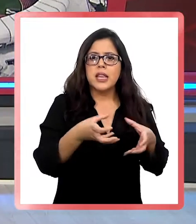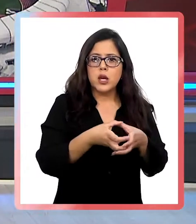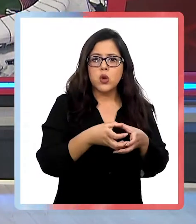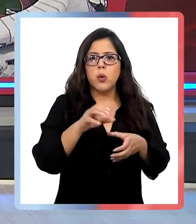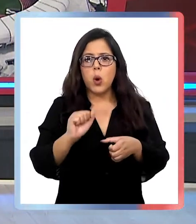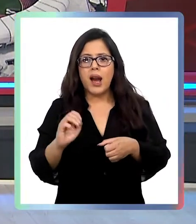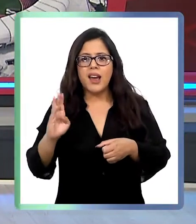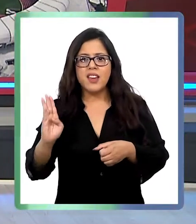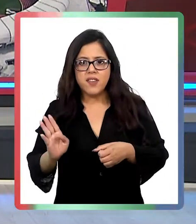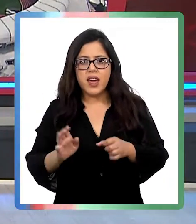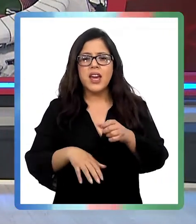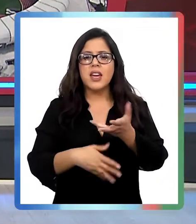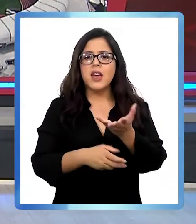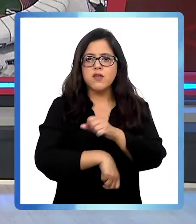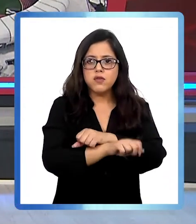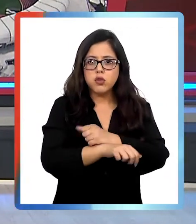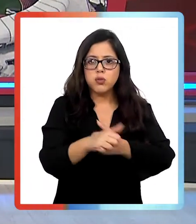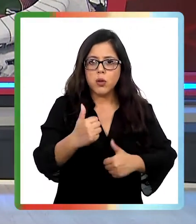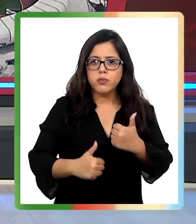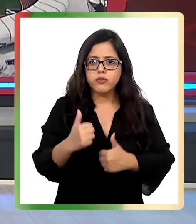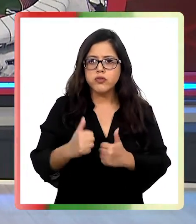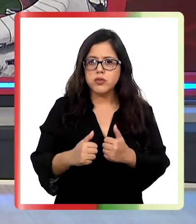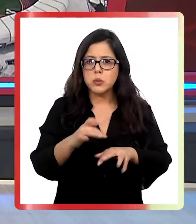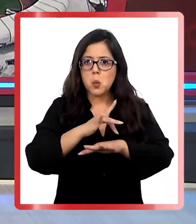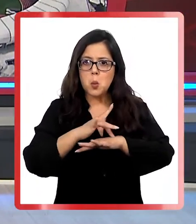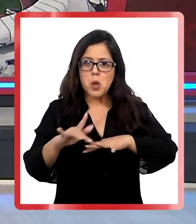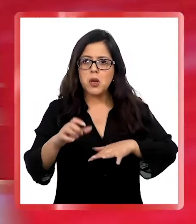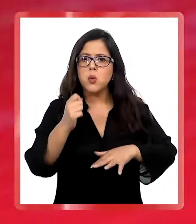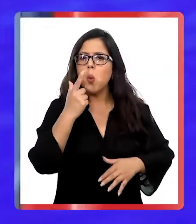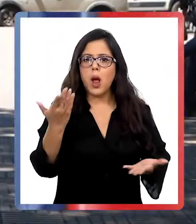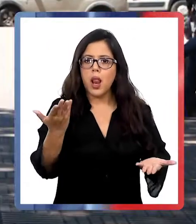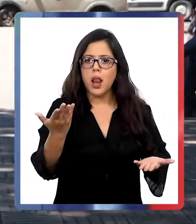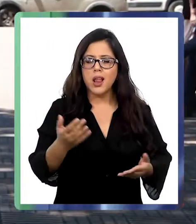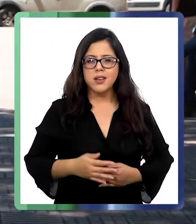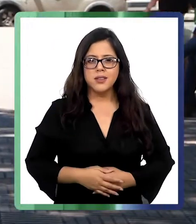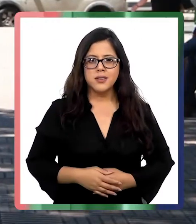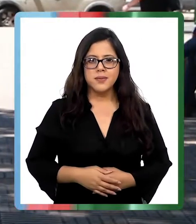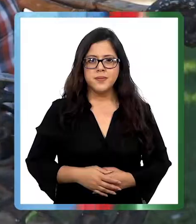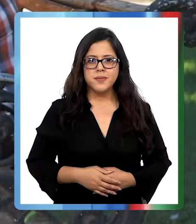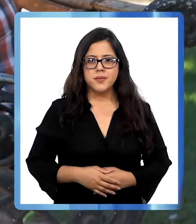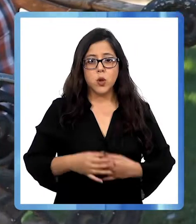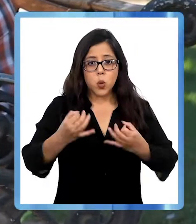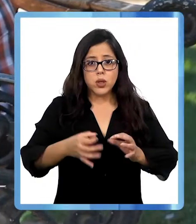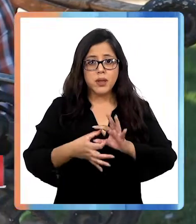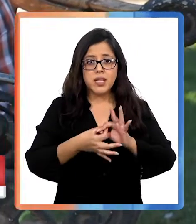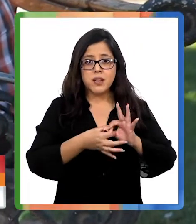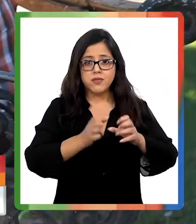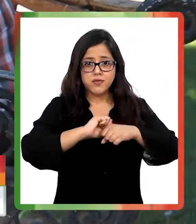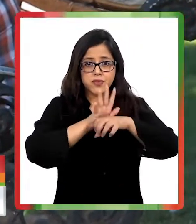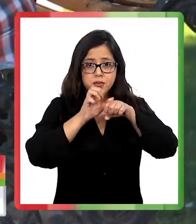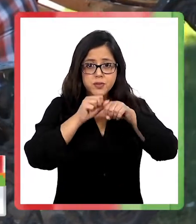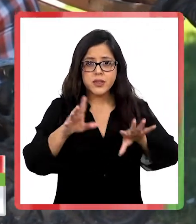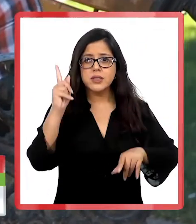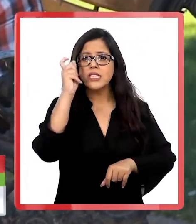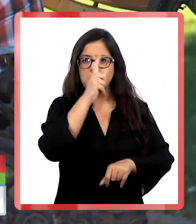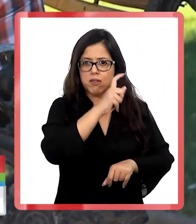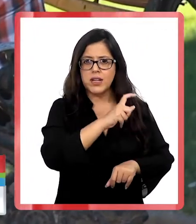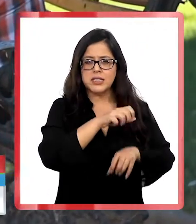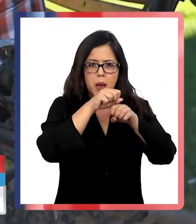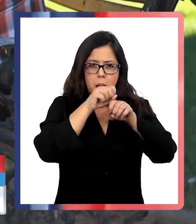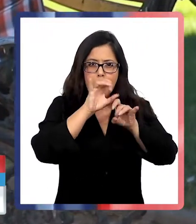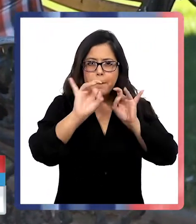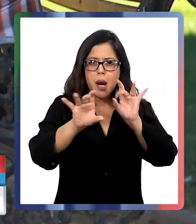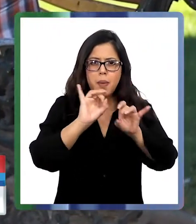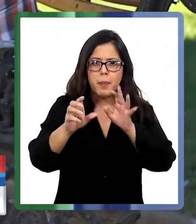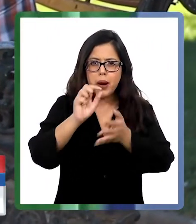totalmente vacíos? Pablo Gatica nos cuenta. El momento de la pandemia es tan complejo con un fuerte aumento de